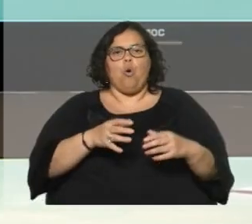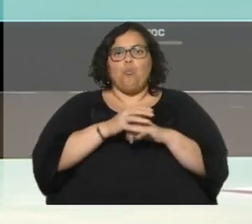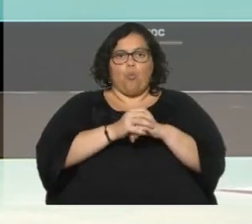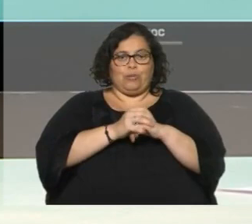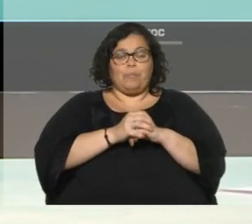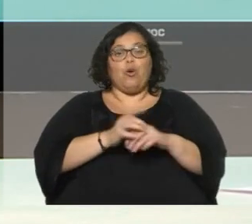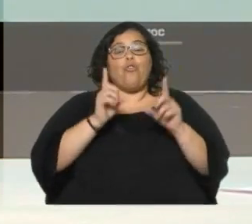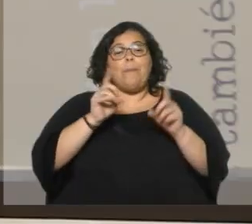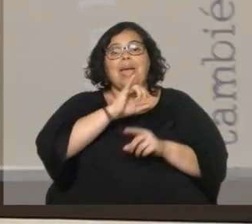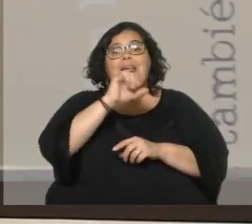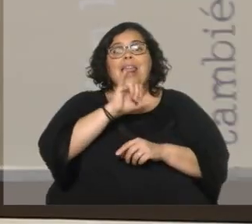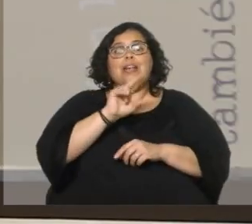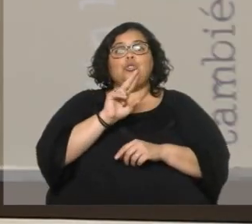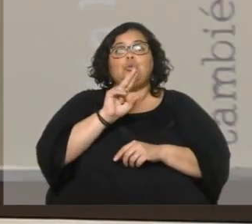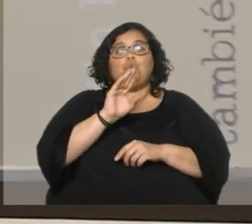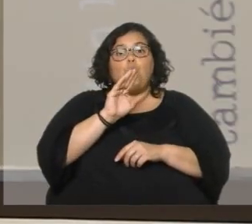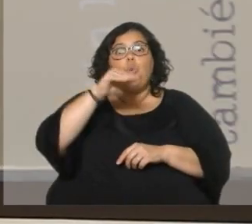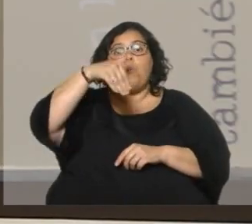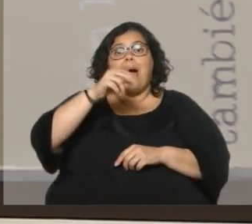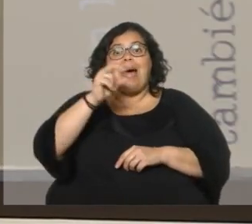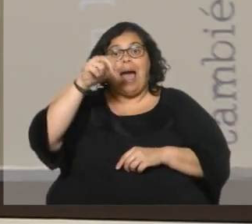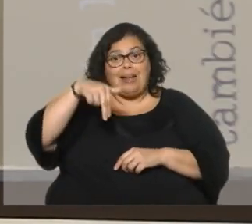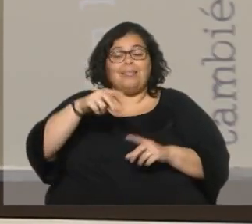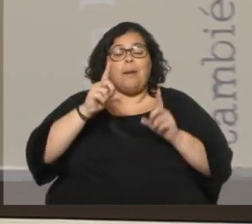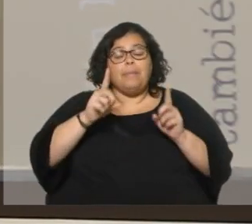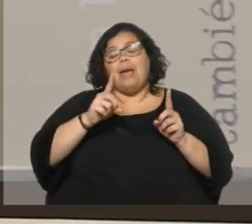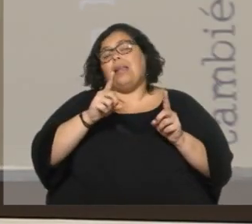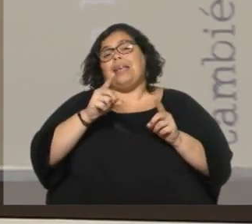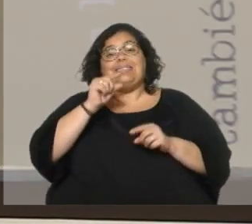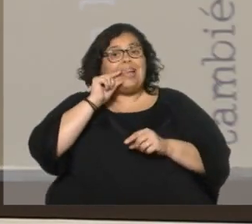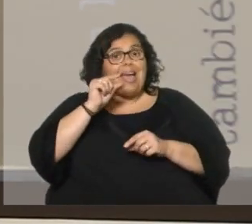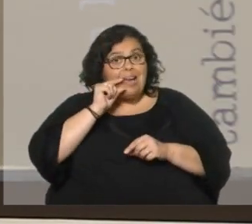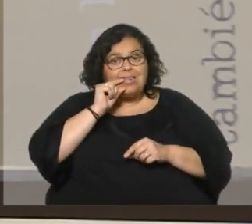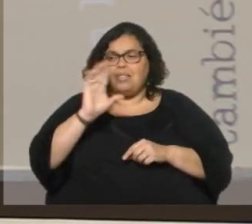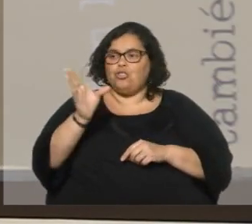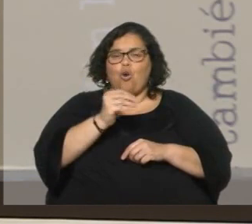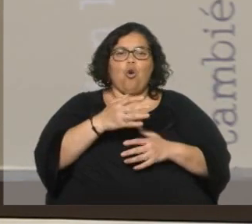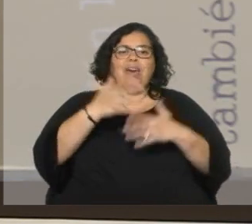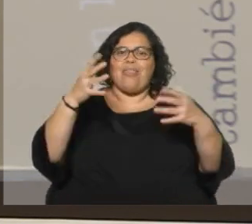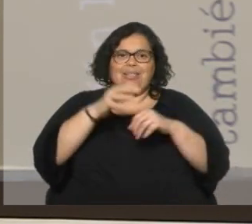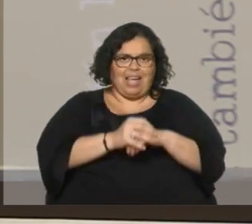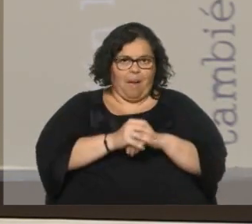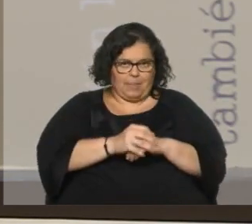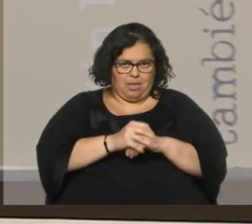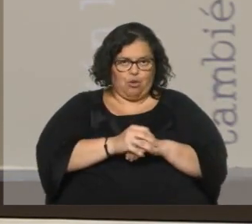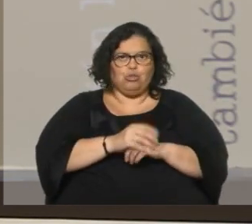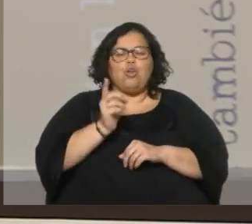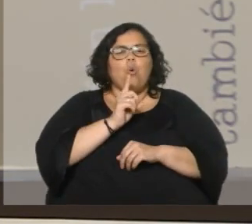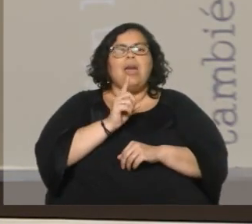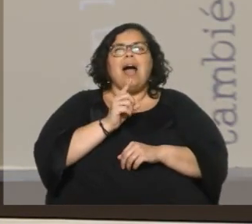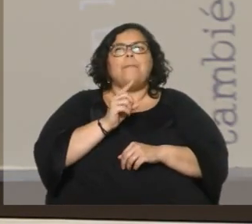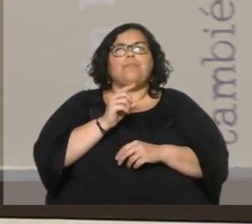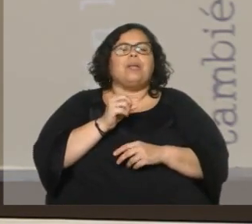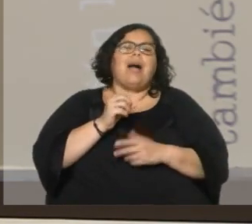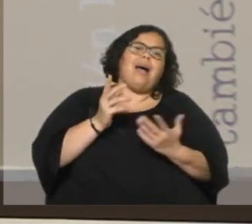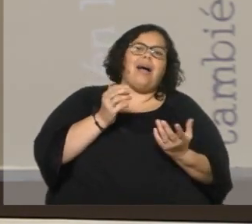Sumarán, Sereñi, llevaba a todos. Y se hicieron grandes amigos. Era una forma, no era solamente un gesto por un gesto. Era